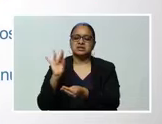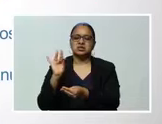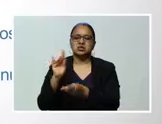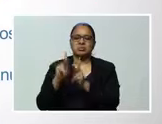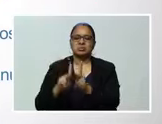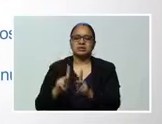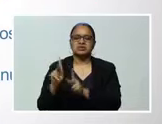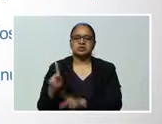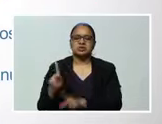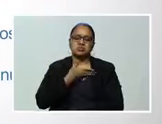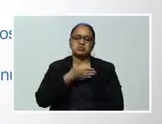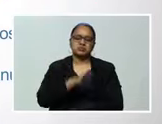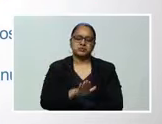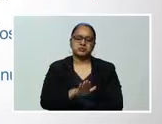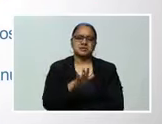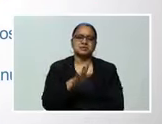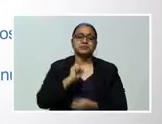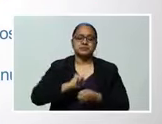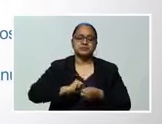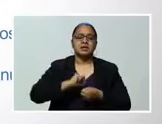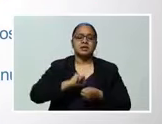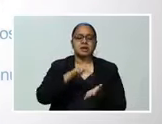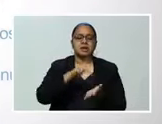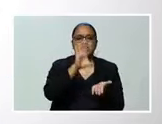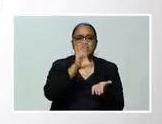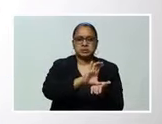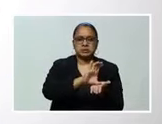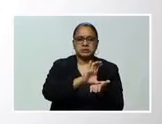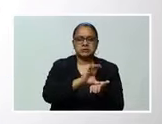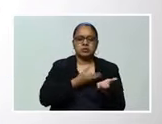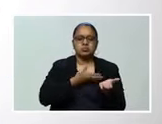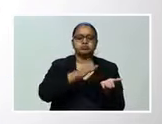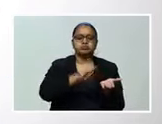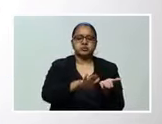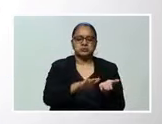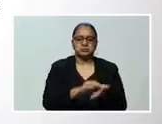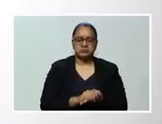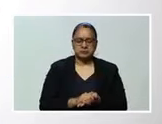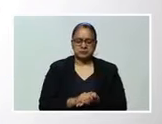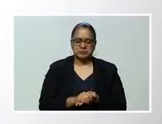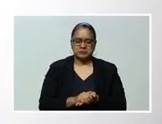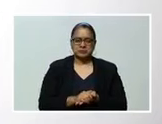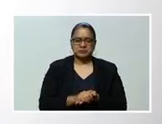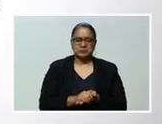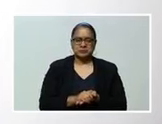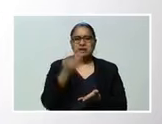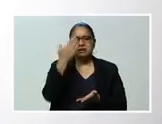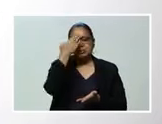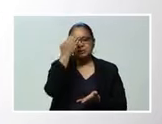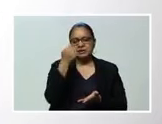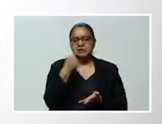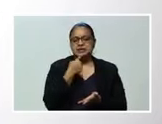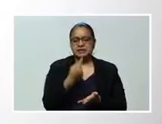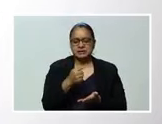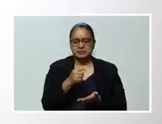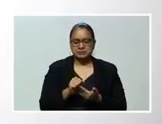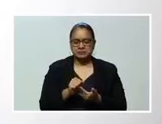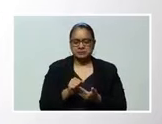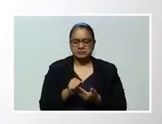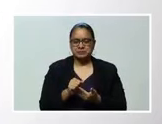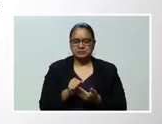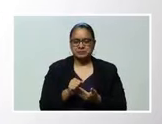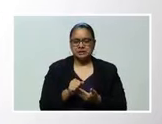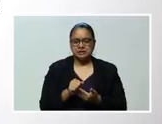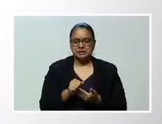lamentablemente Del Departamento de Cortés ¿Qué factores pueden estar influyendo En